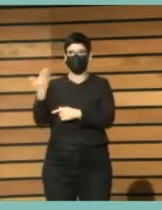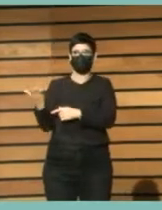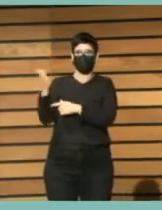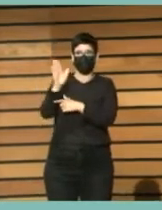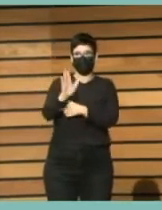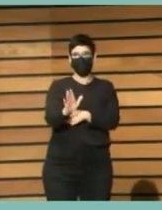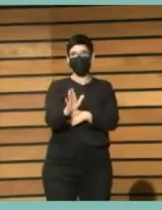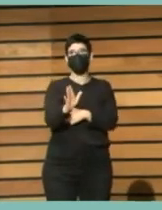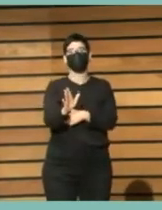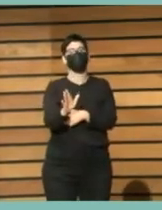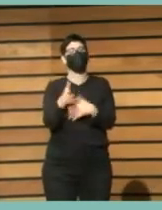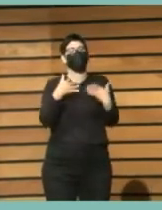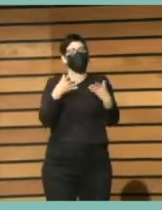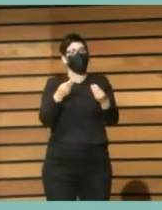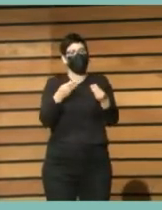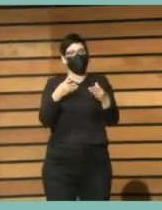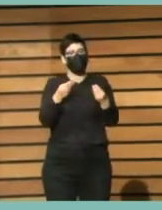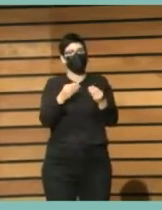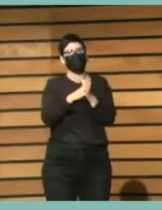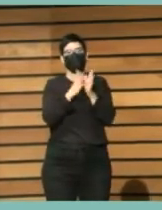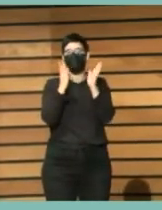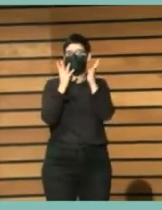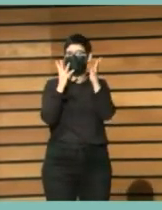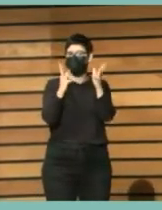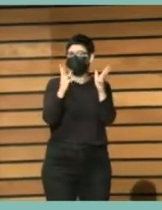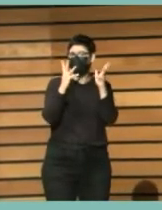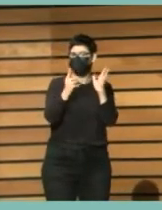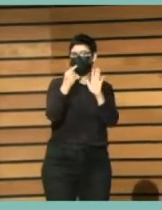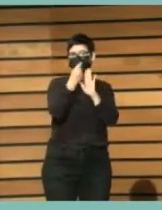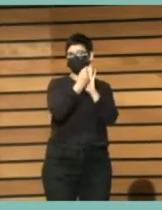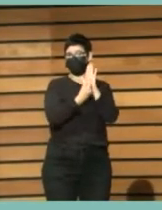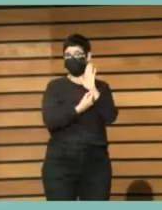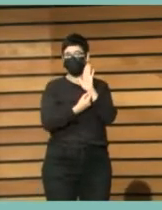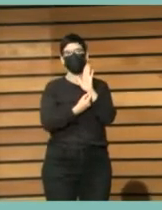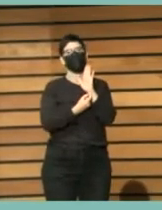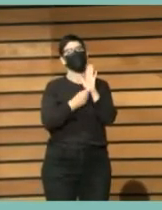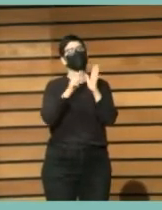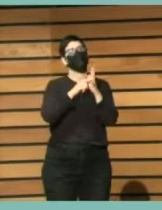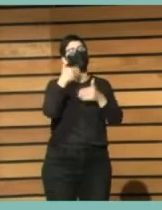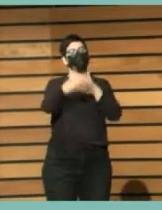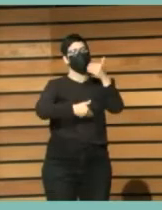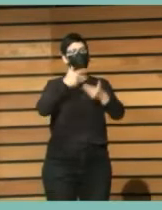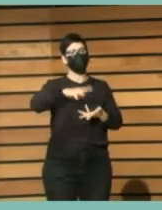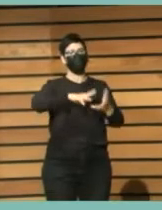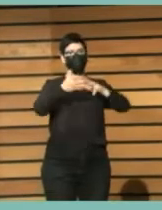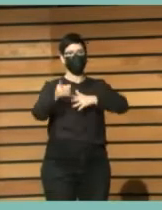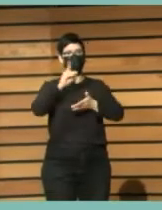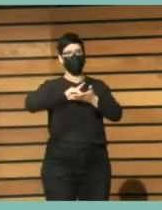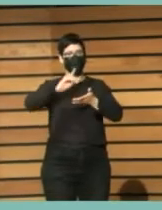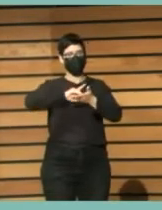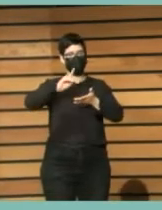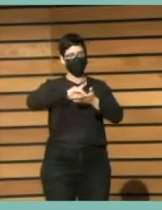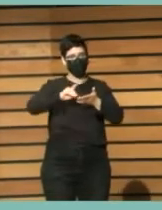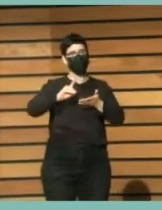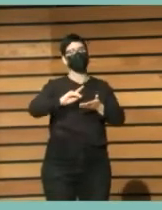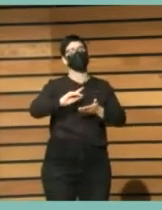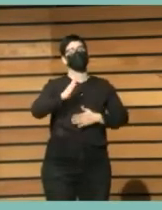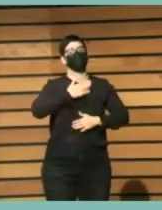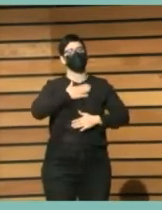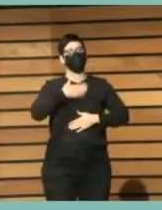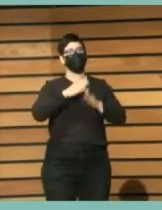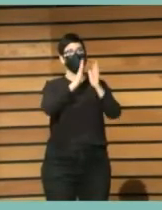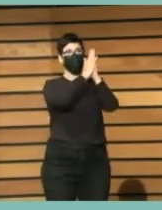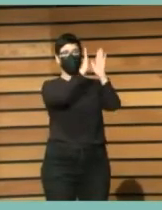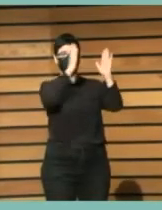documento de recomendaciones para proyectos de digitalización de patrimonial bibliográfico y fotografía histórica, elaborado